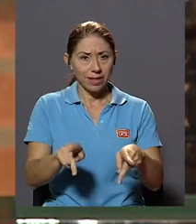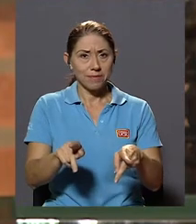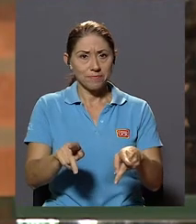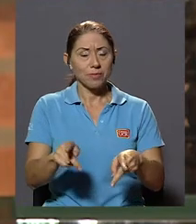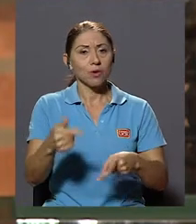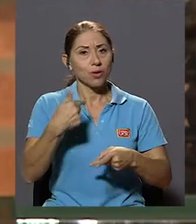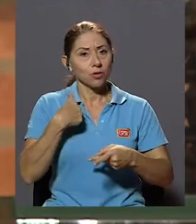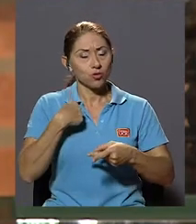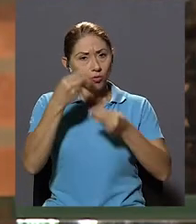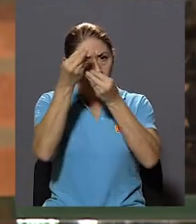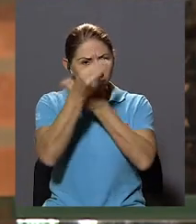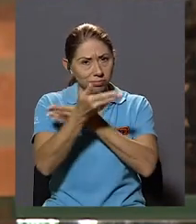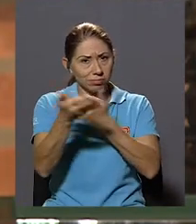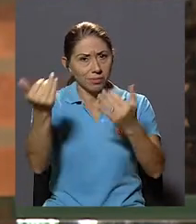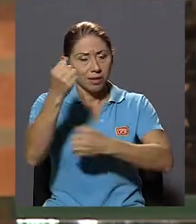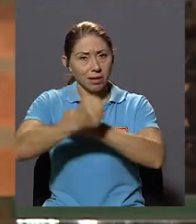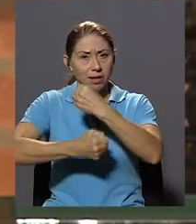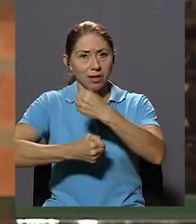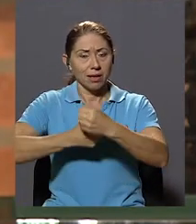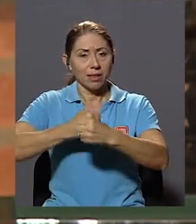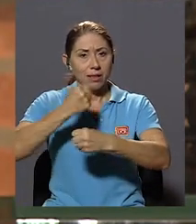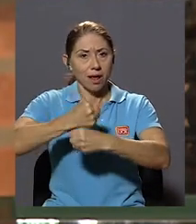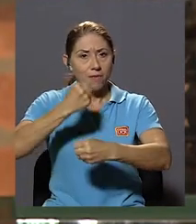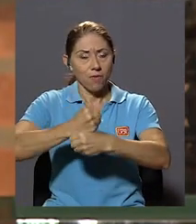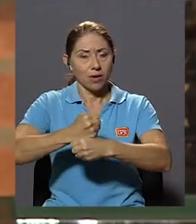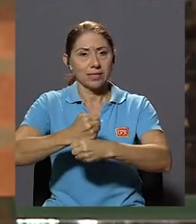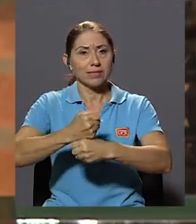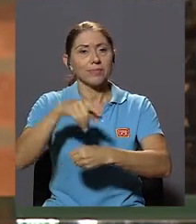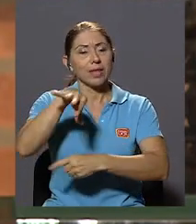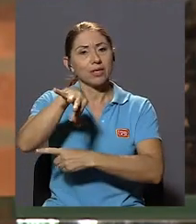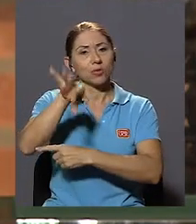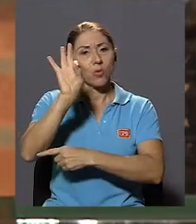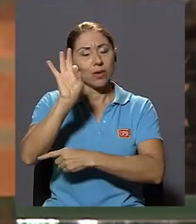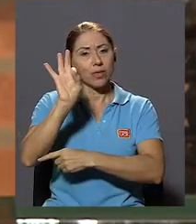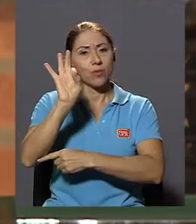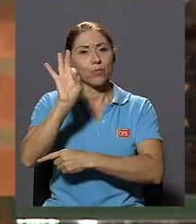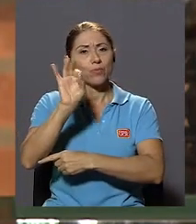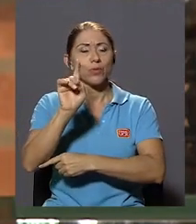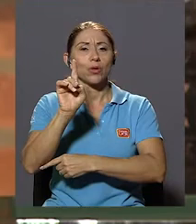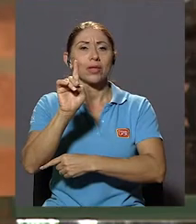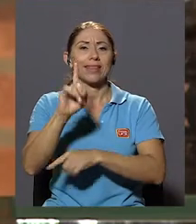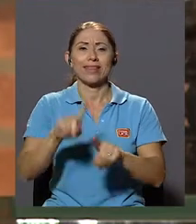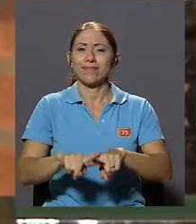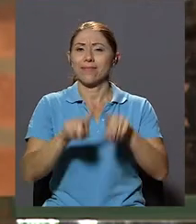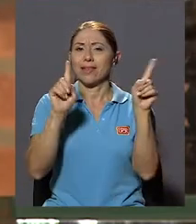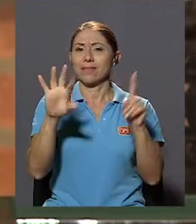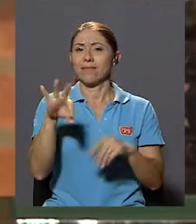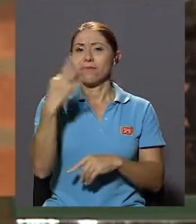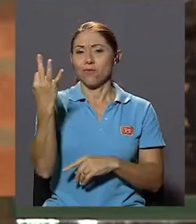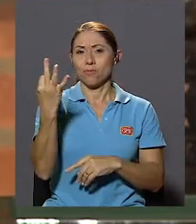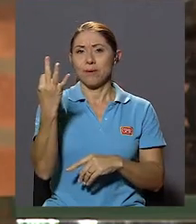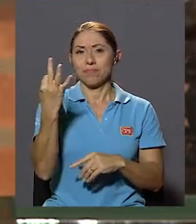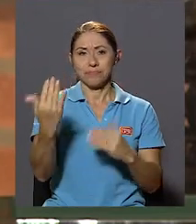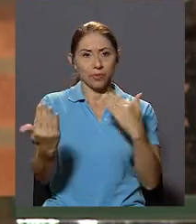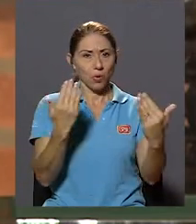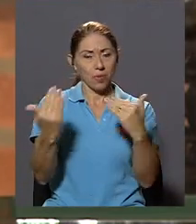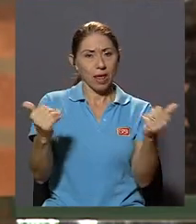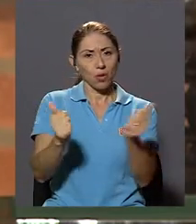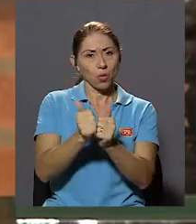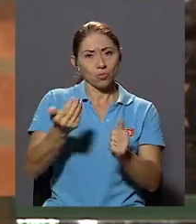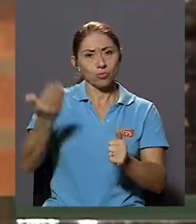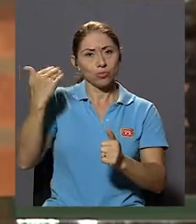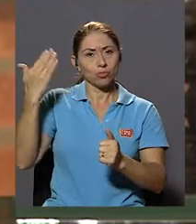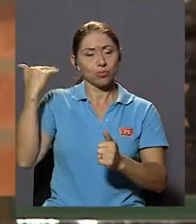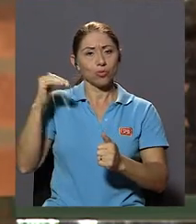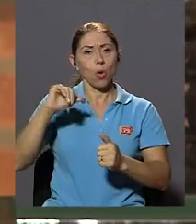presentar mi informe de labores He escogido una manera diferente a otros años